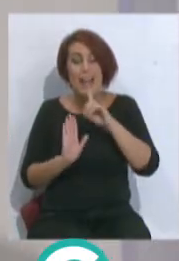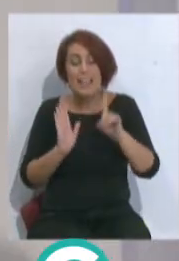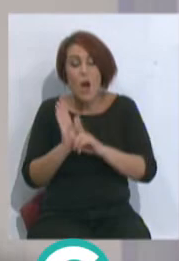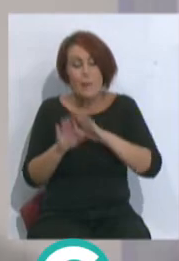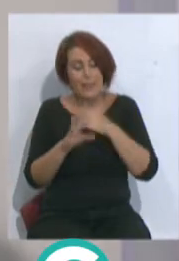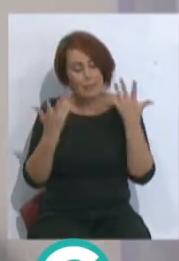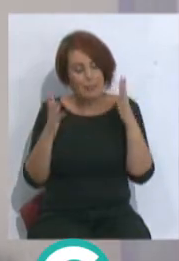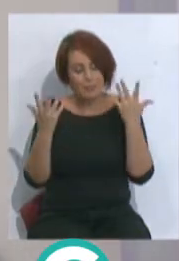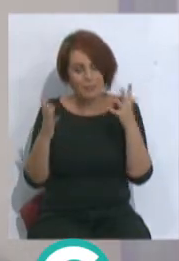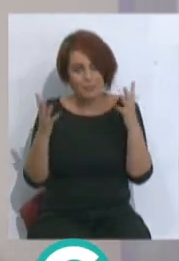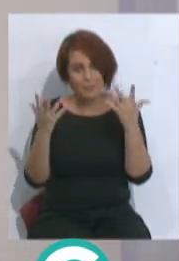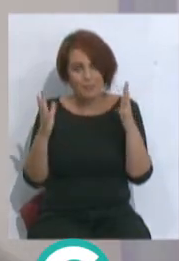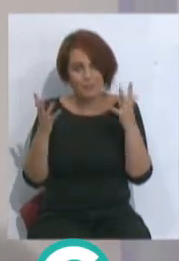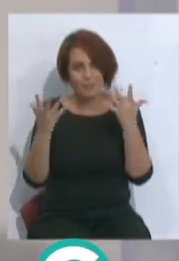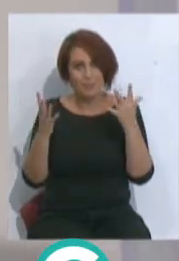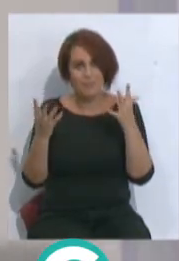aplausos, por lo menos para nosotros. Gracias.